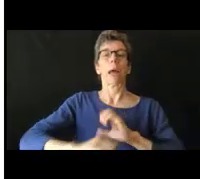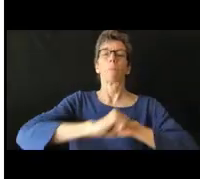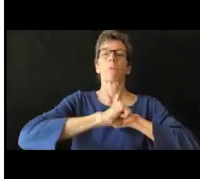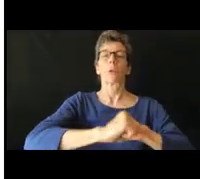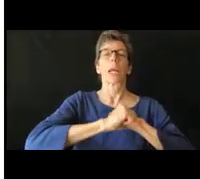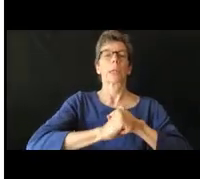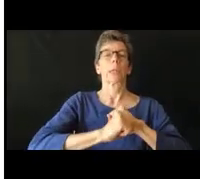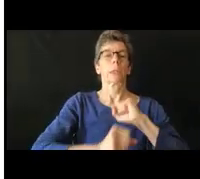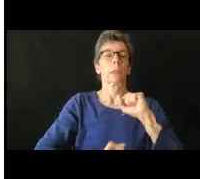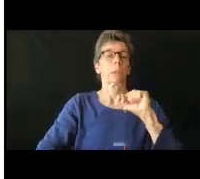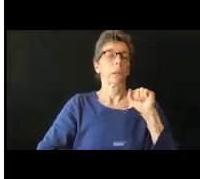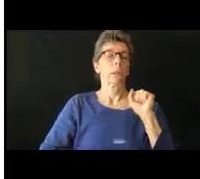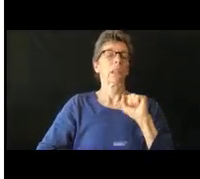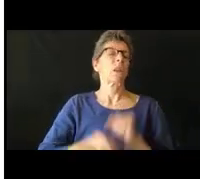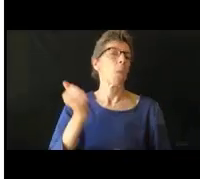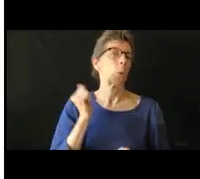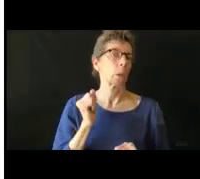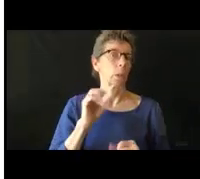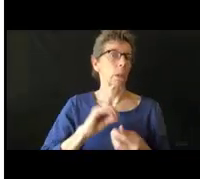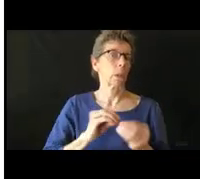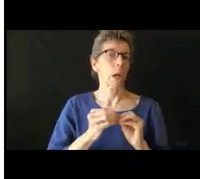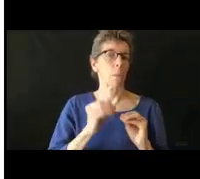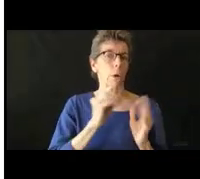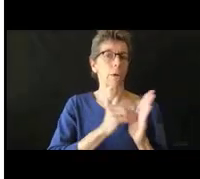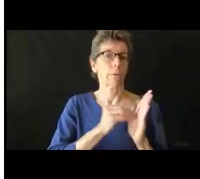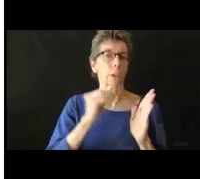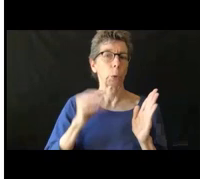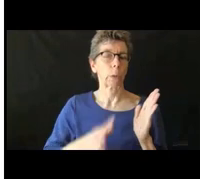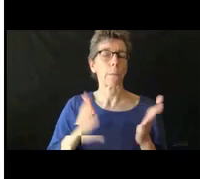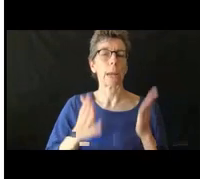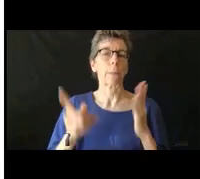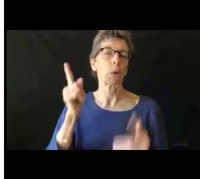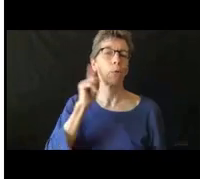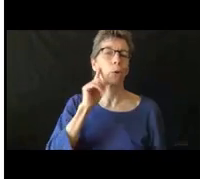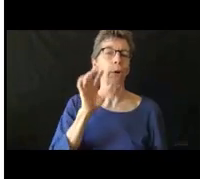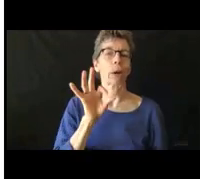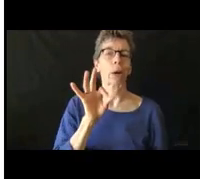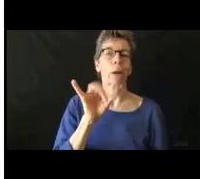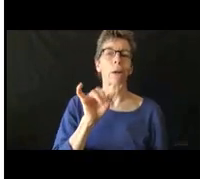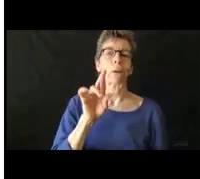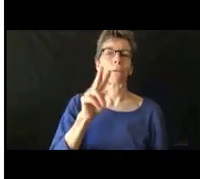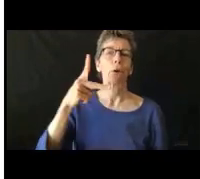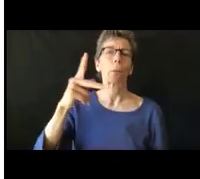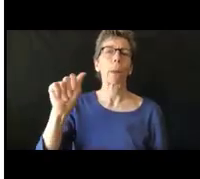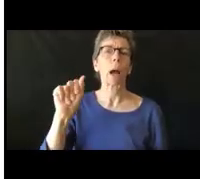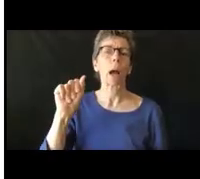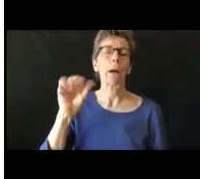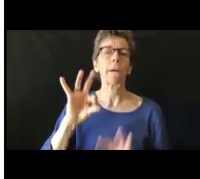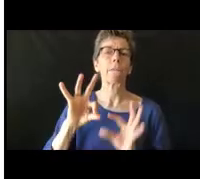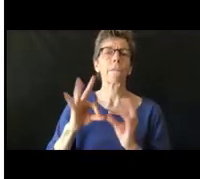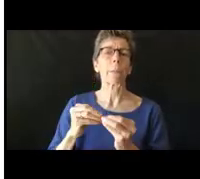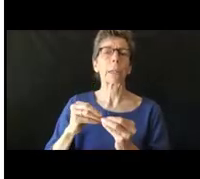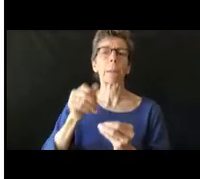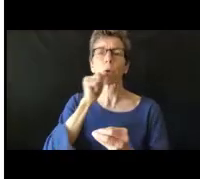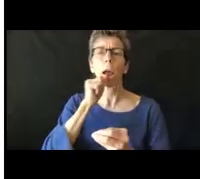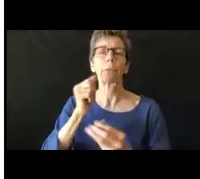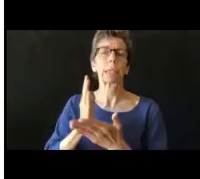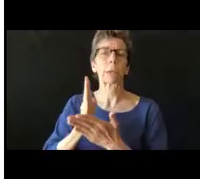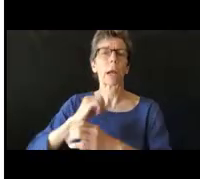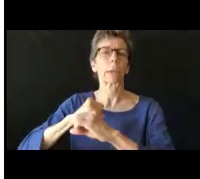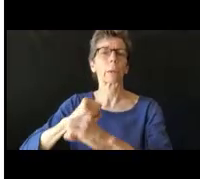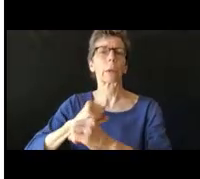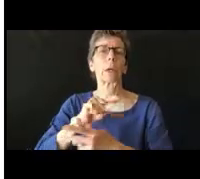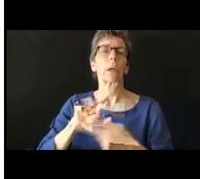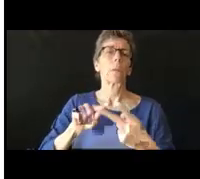y las leyes de educación. Por ejemplo, ahí está el PEPA, que es la ley de familias. Y también hay diferentes